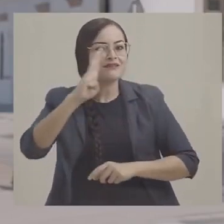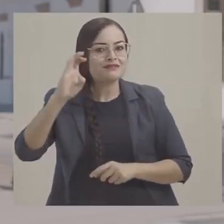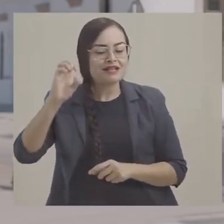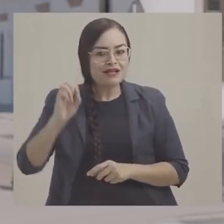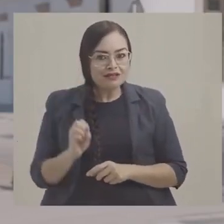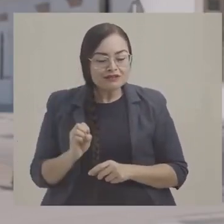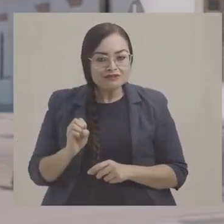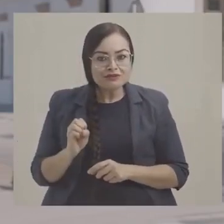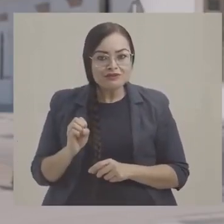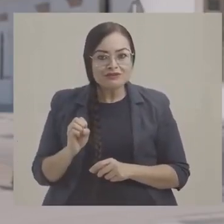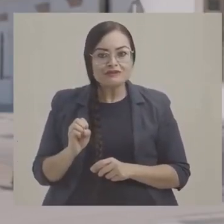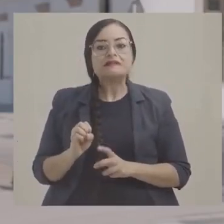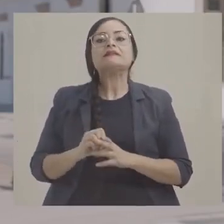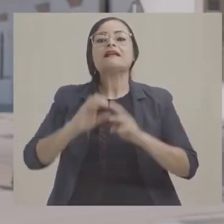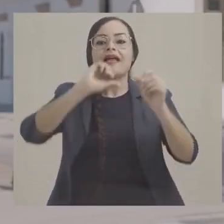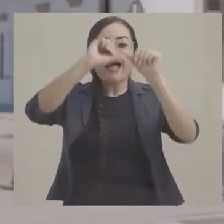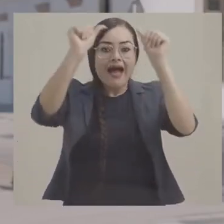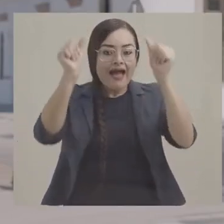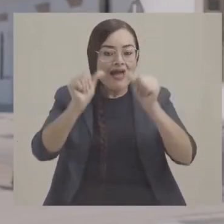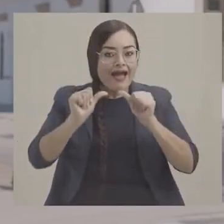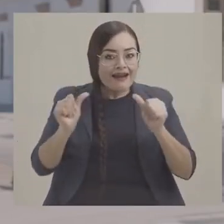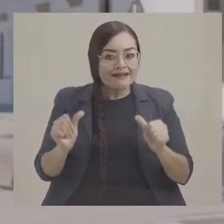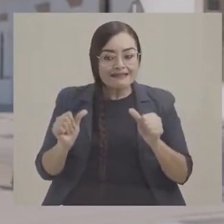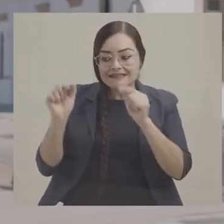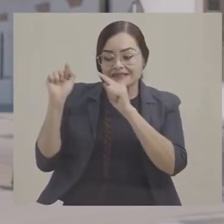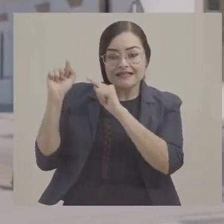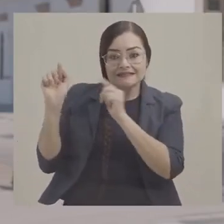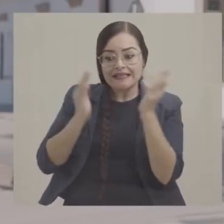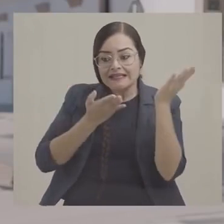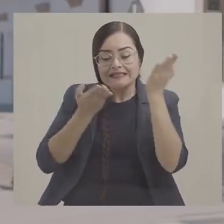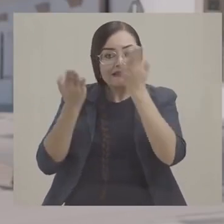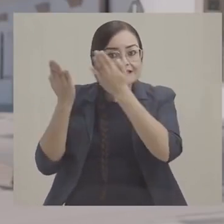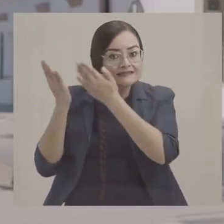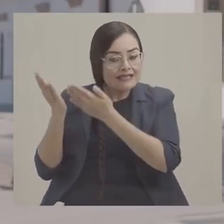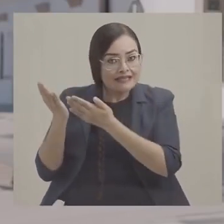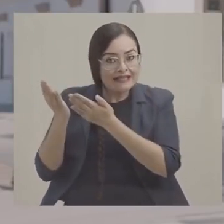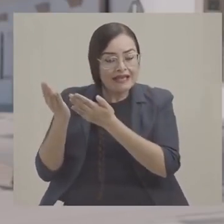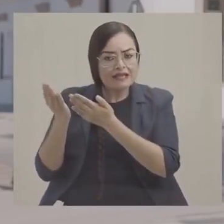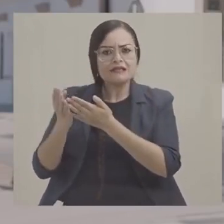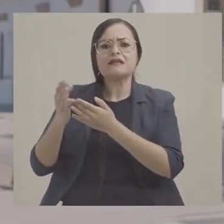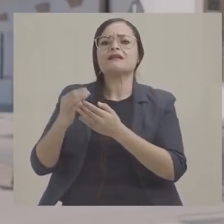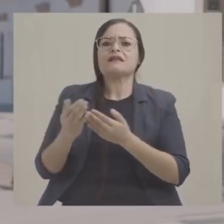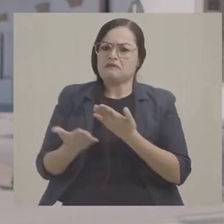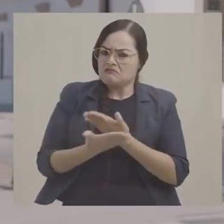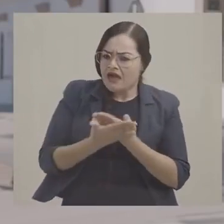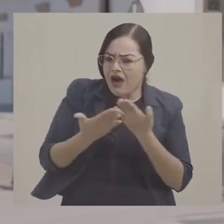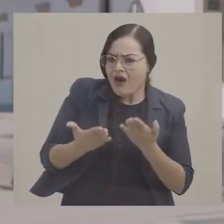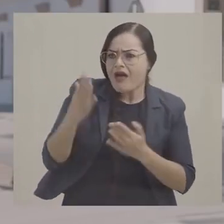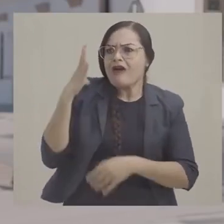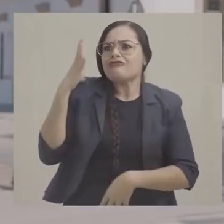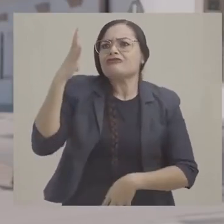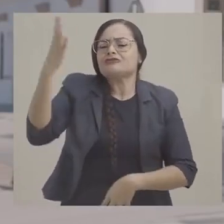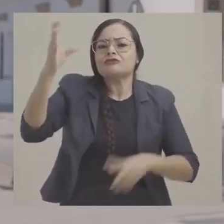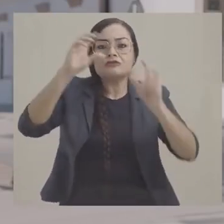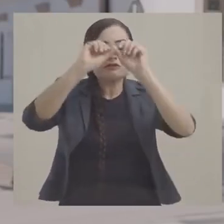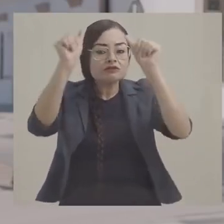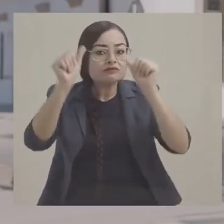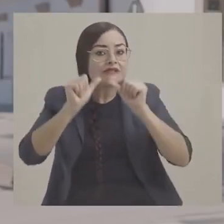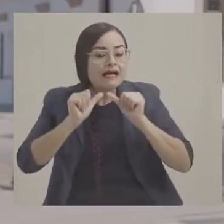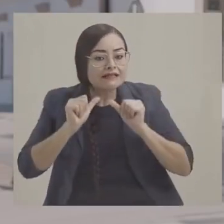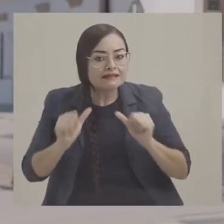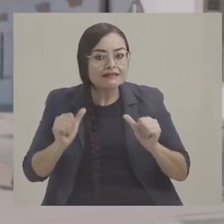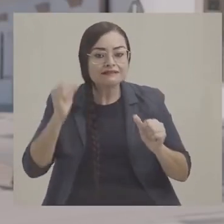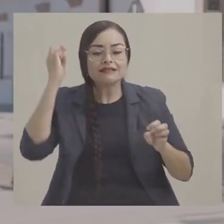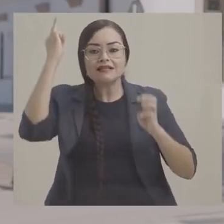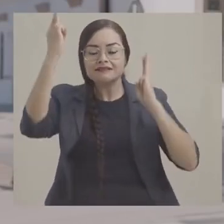California Sur, la nueva cansa del talento subcaliforniano, de los actuales y de los futuros artistas, la